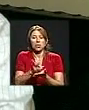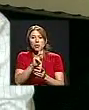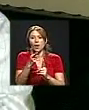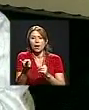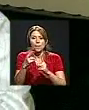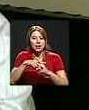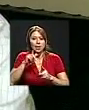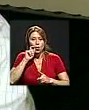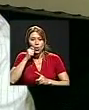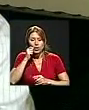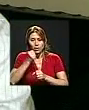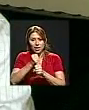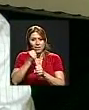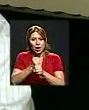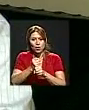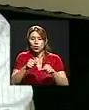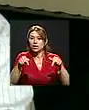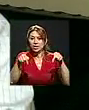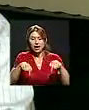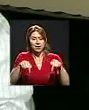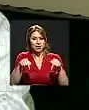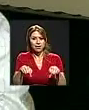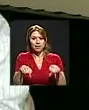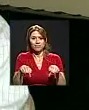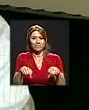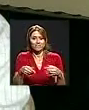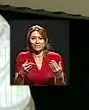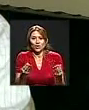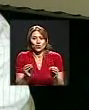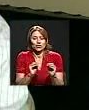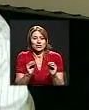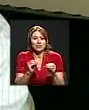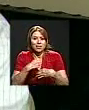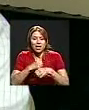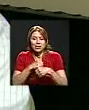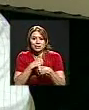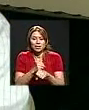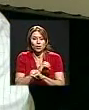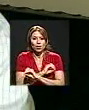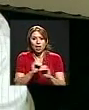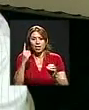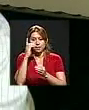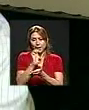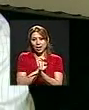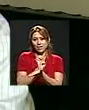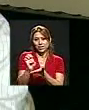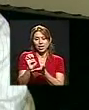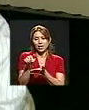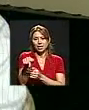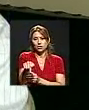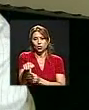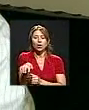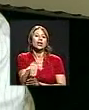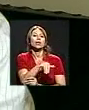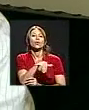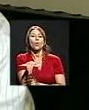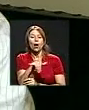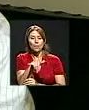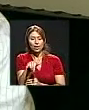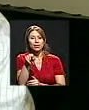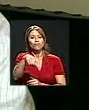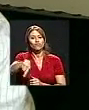trabajo y aquí no se está prácticamente haciendo nada para evitar eso, pues igualmente están abusando